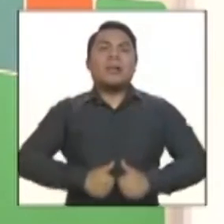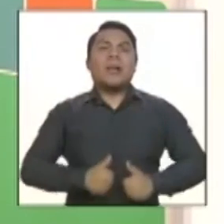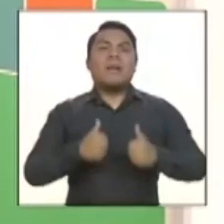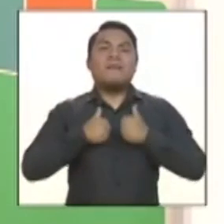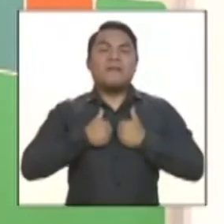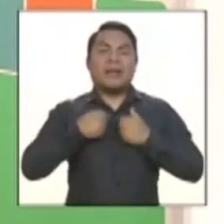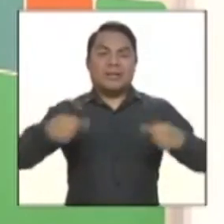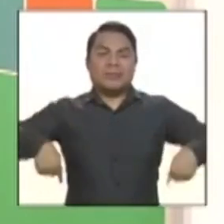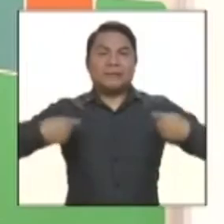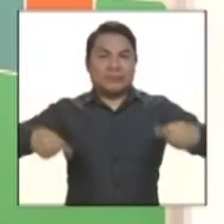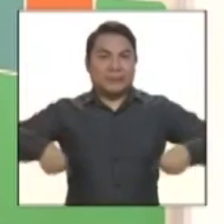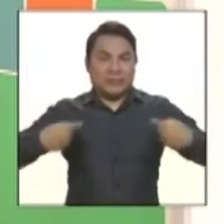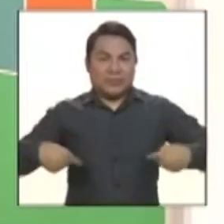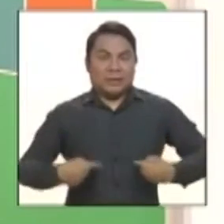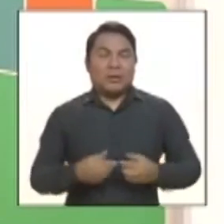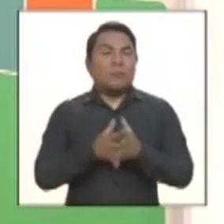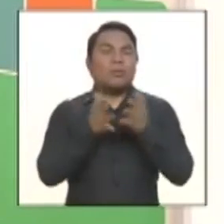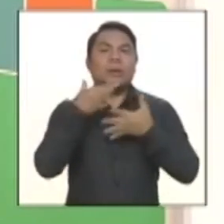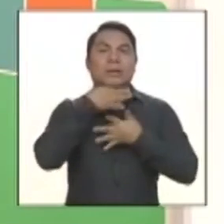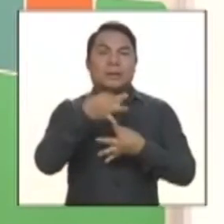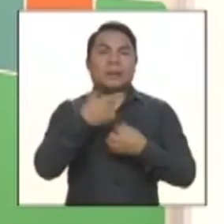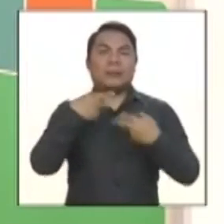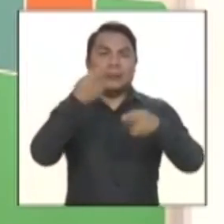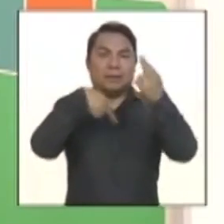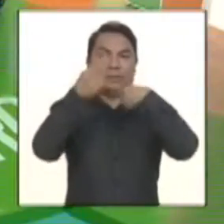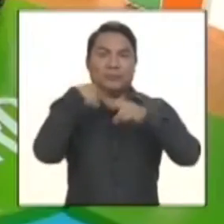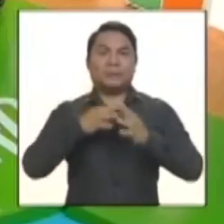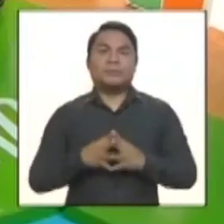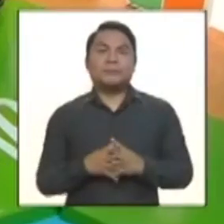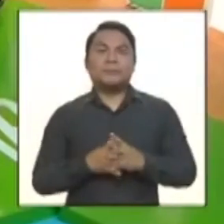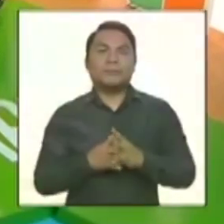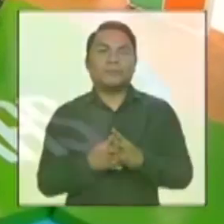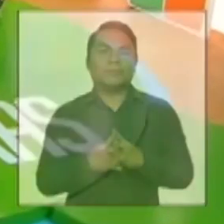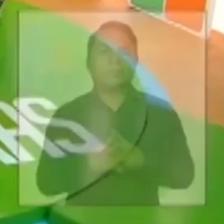en Silla de Ruedas. Muy interesante. Ya regresamos.